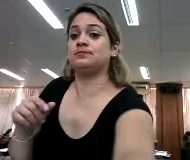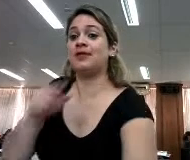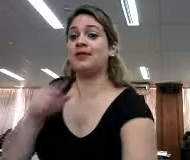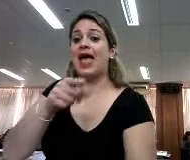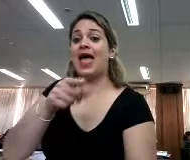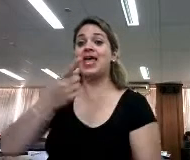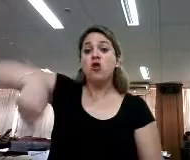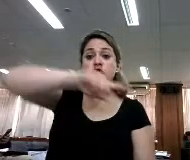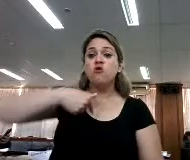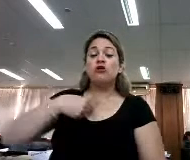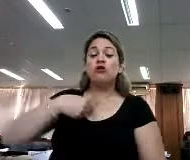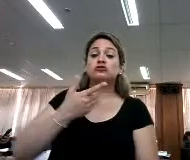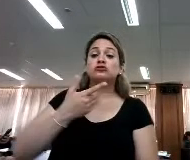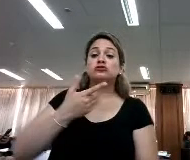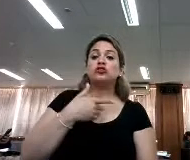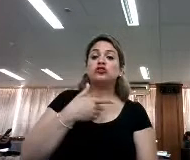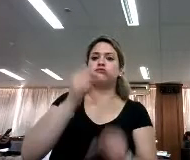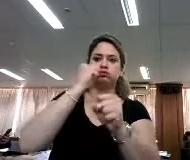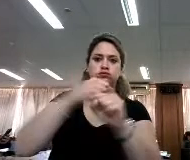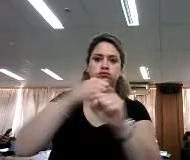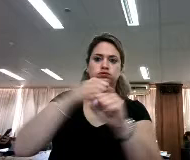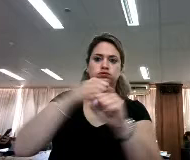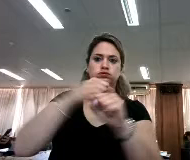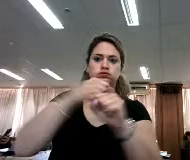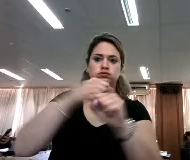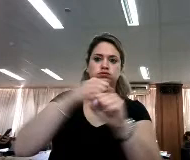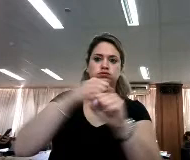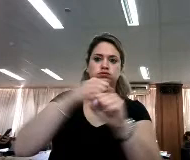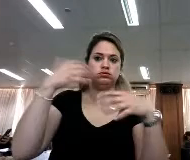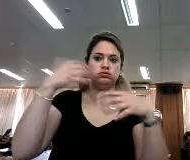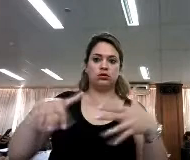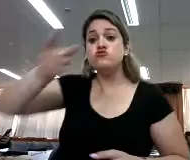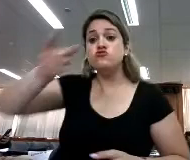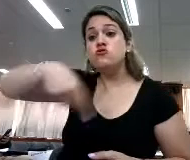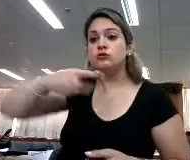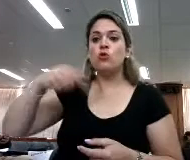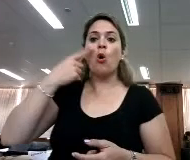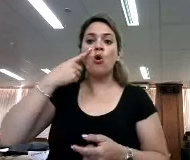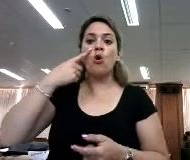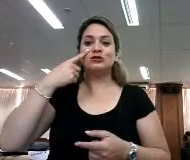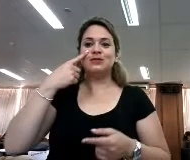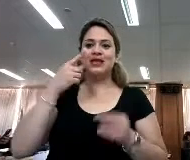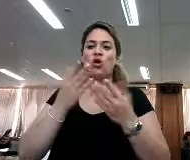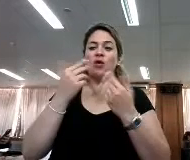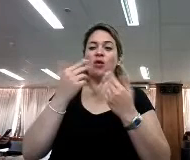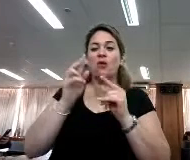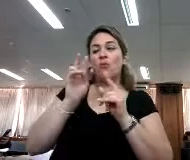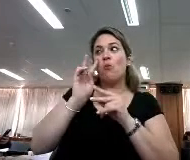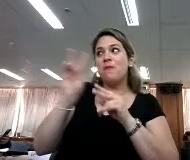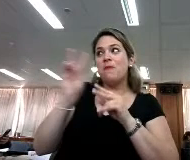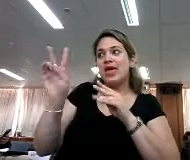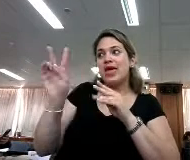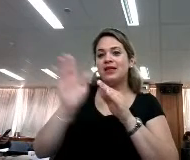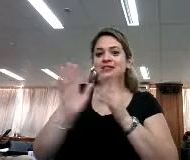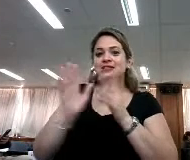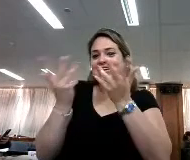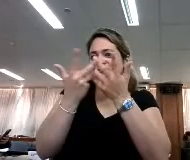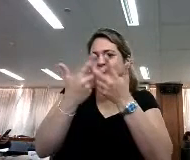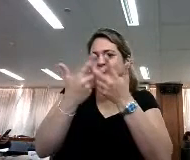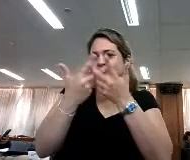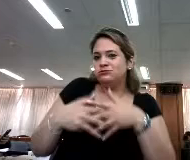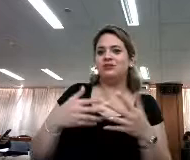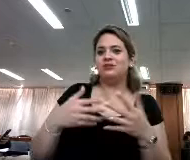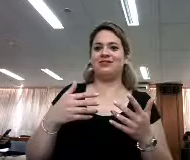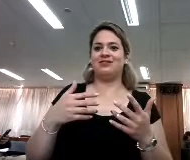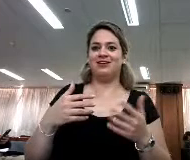tenemos una gran tarea ¿por qué? Porque si nosotros tenemos conocimientos transversales como yo digo siempre sabemos ver